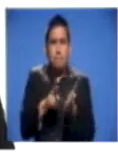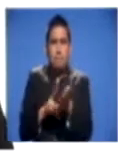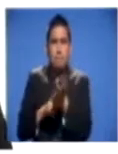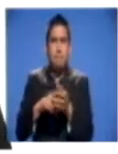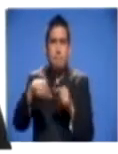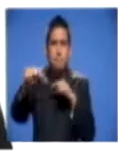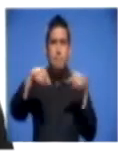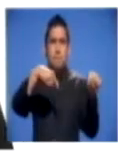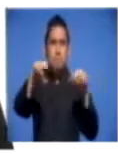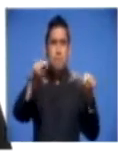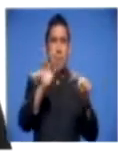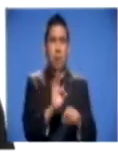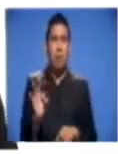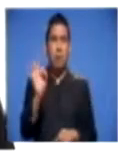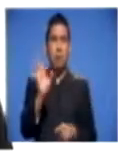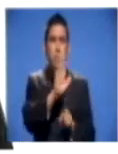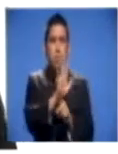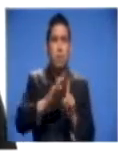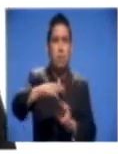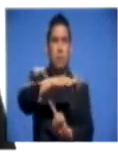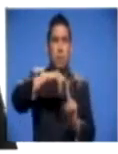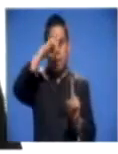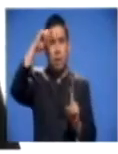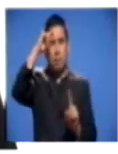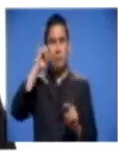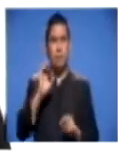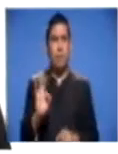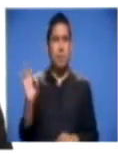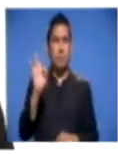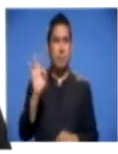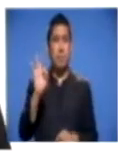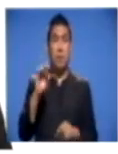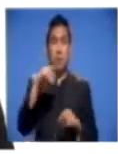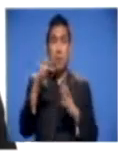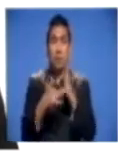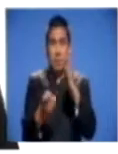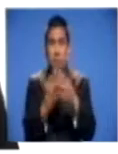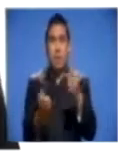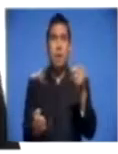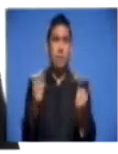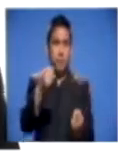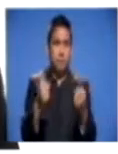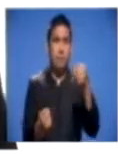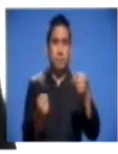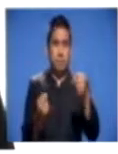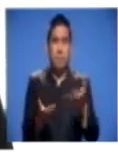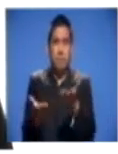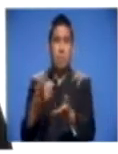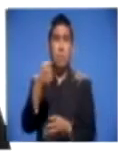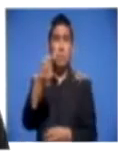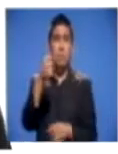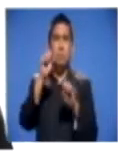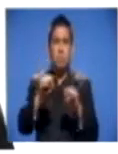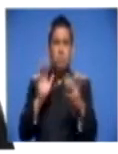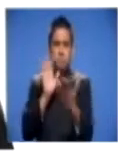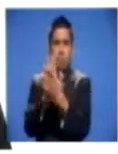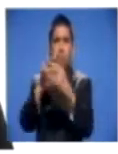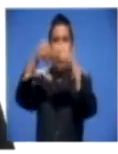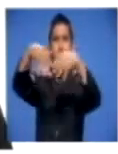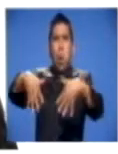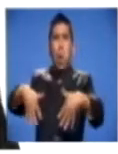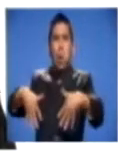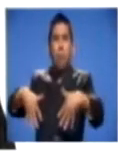y mejorando sus condiciones de trabajo como más equipos y vehículos para combatir y vencer el crimen.